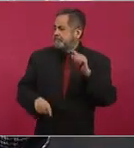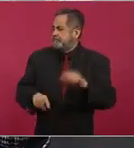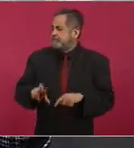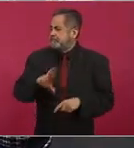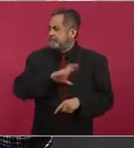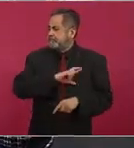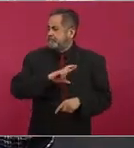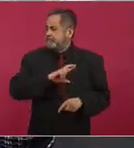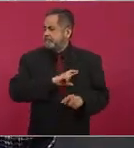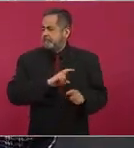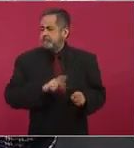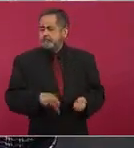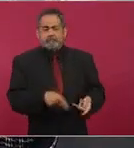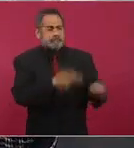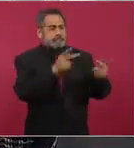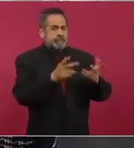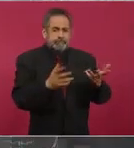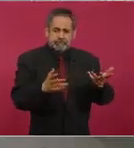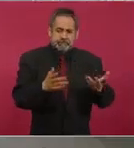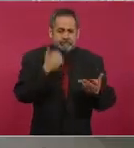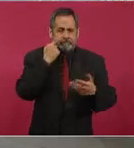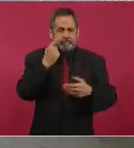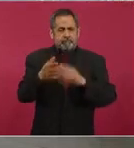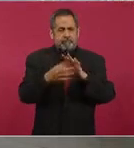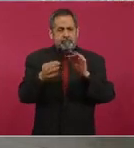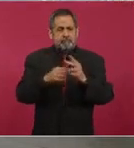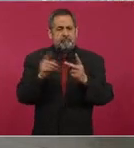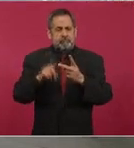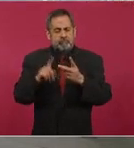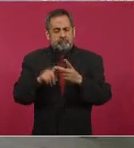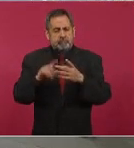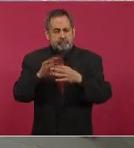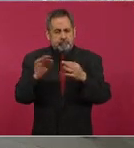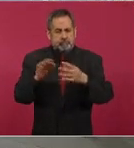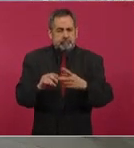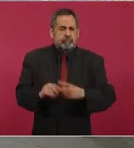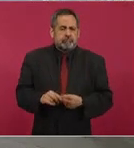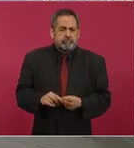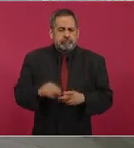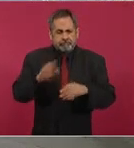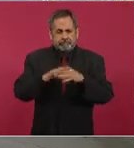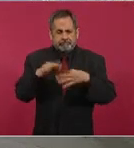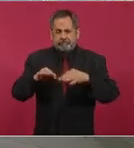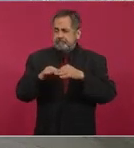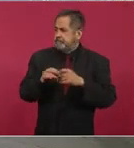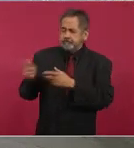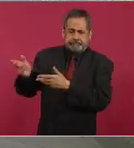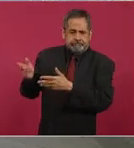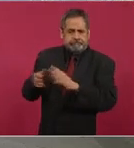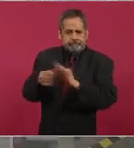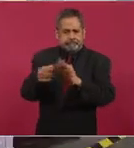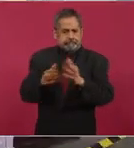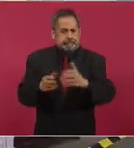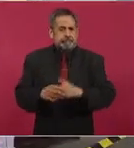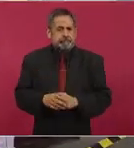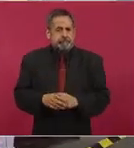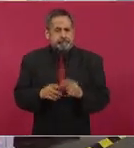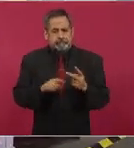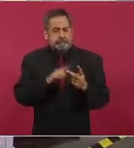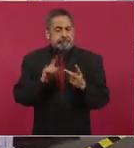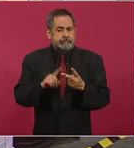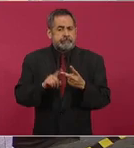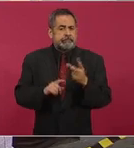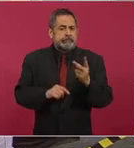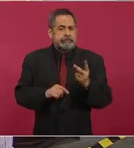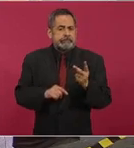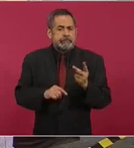Esa es una primera. Quiero rápido comentar la otra para darle más tiempo a mis compañeros. Esa es una. La